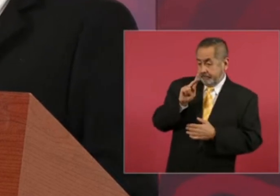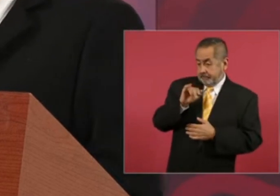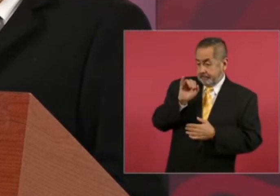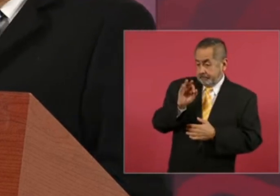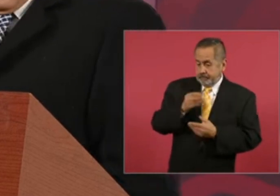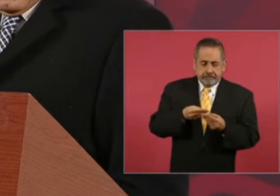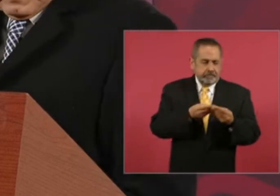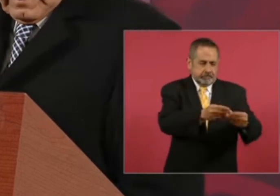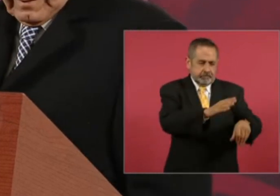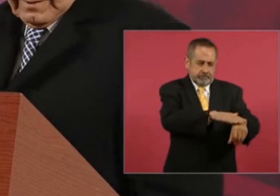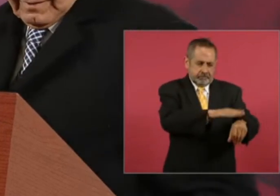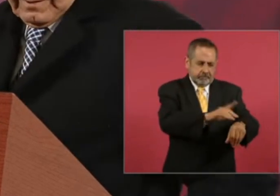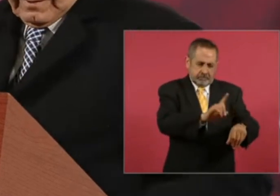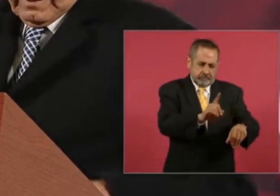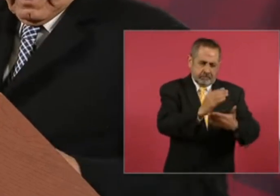más